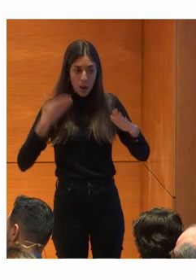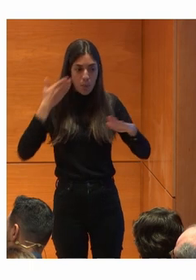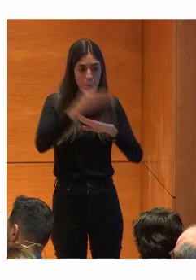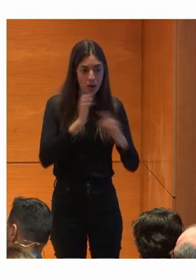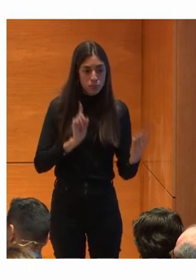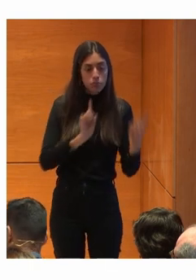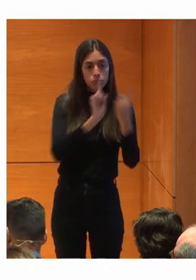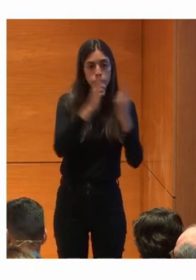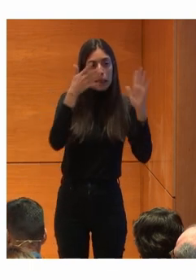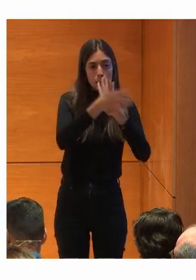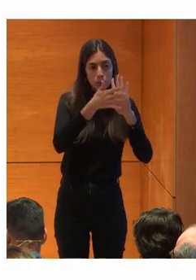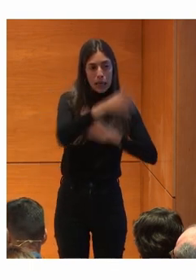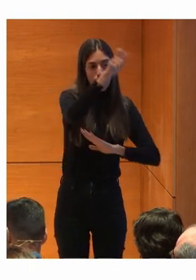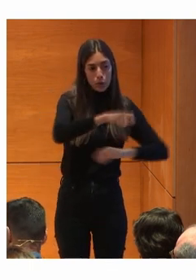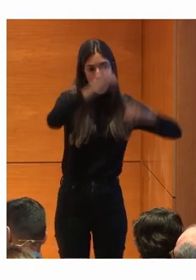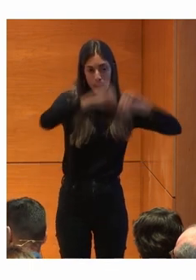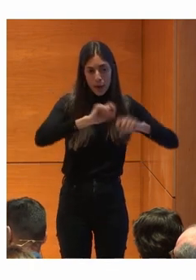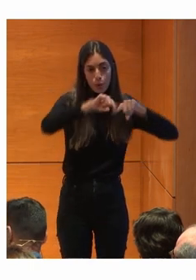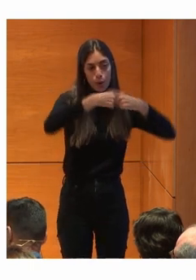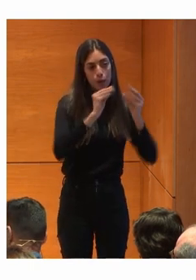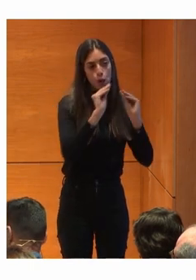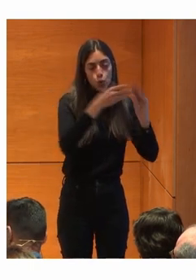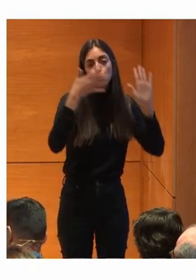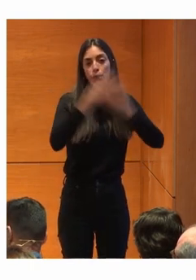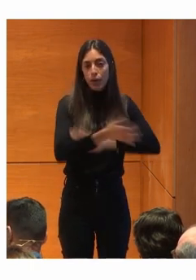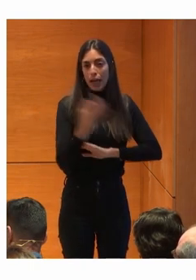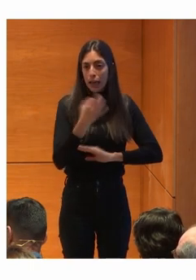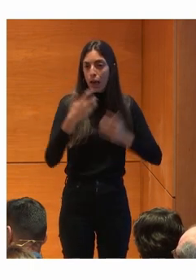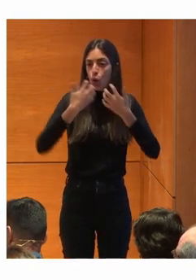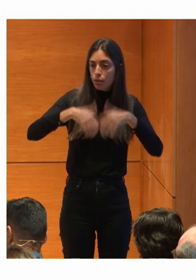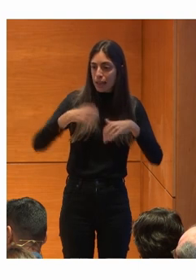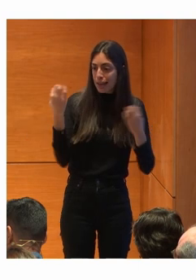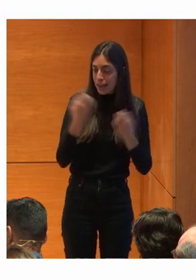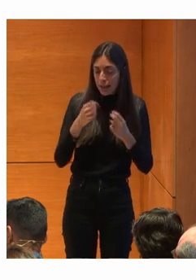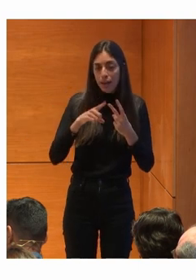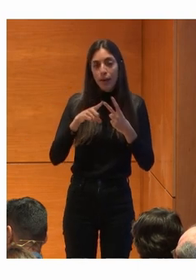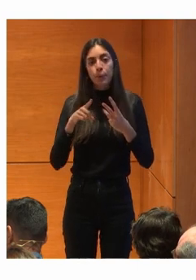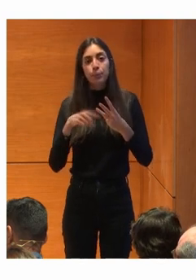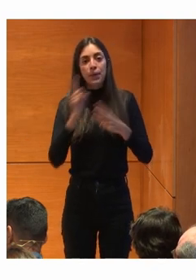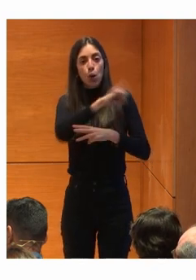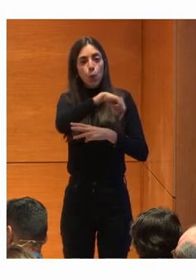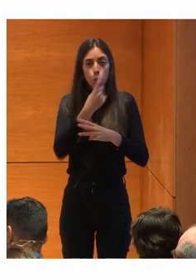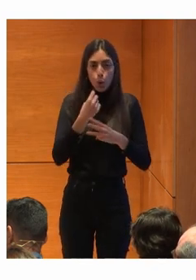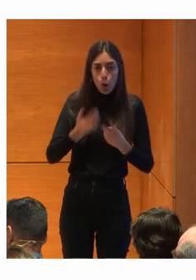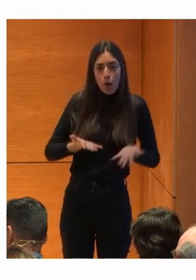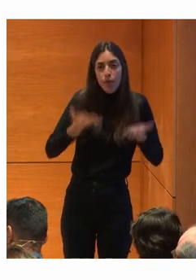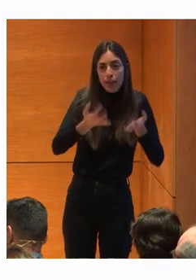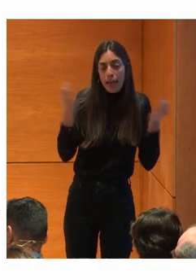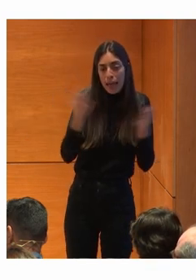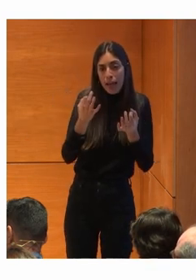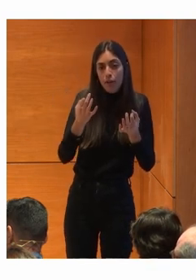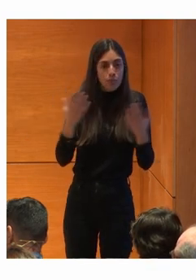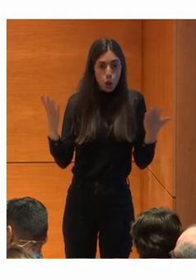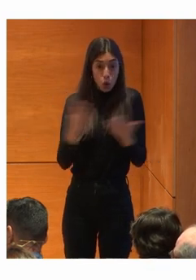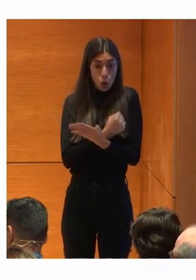mayor Y a su familia Que es ese dispositivo La conectividad Que tenía que tener Lo que le iba a poner La curroja Bueno todo el entramado Que si habéis hecho